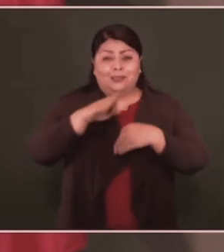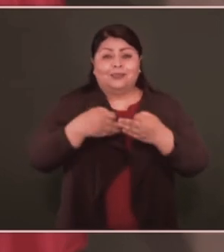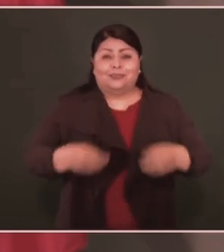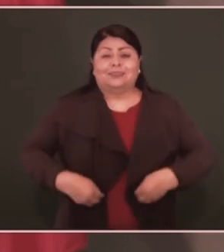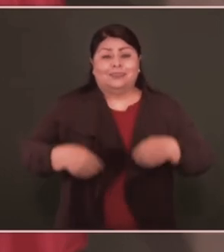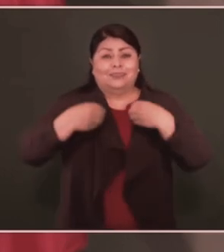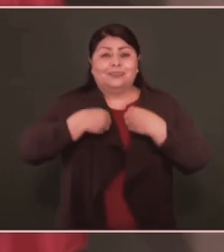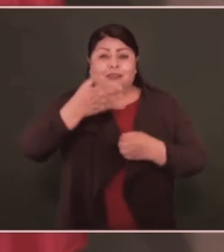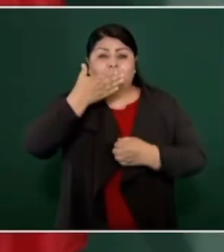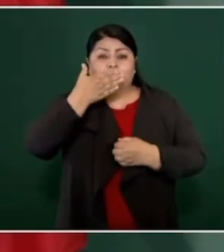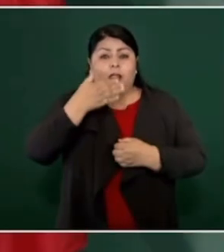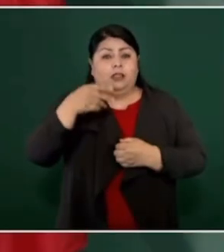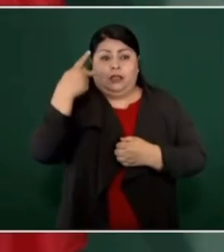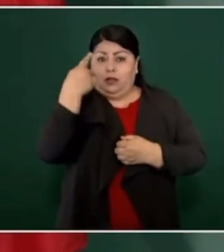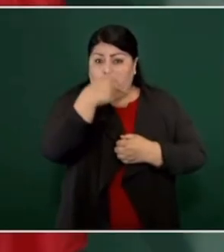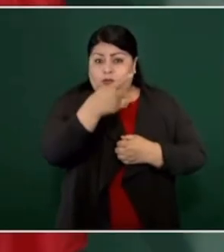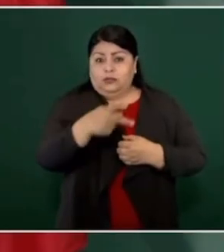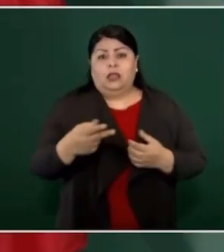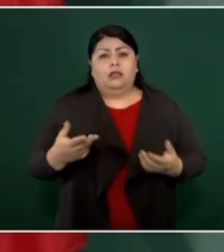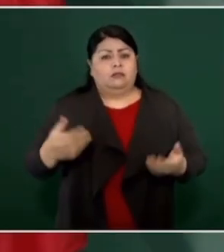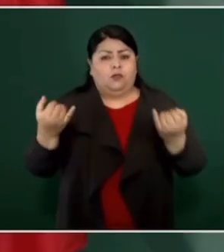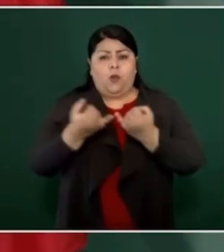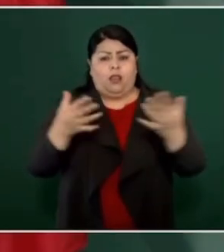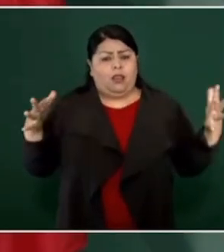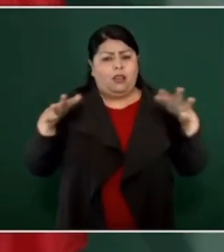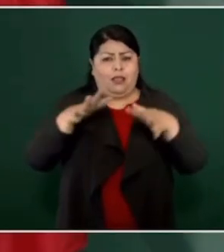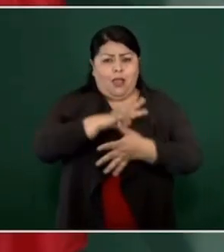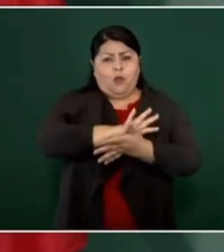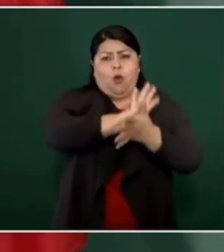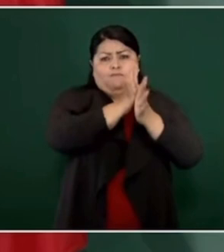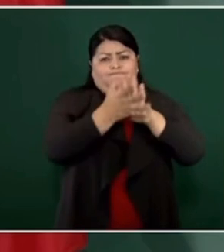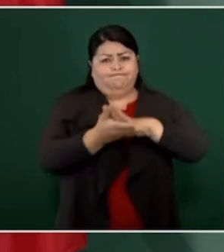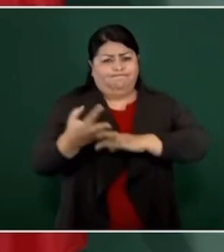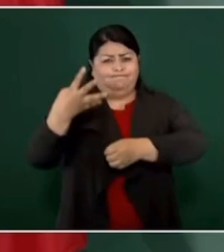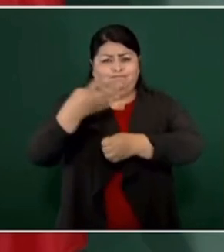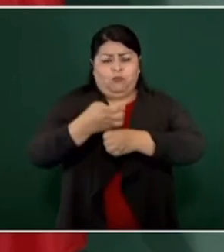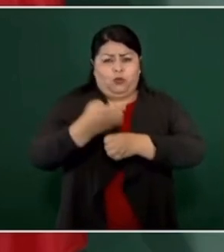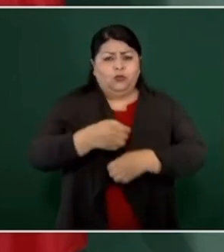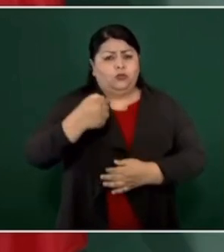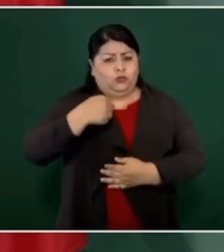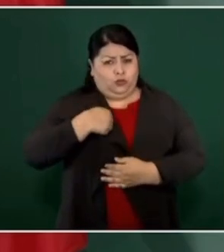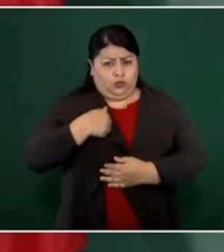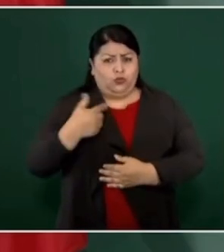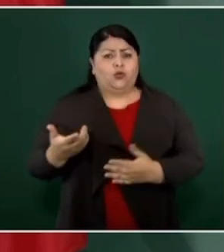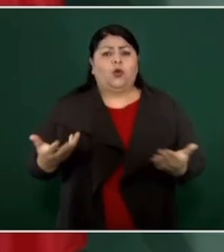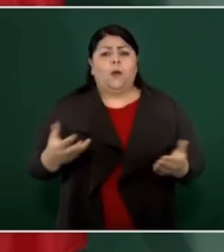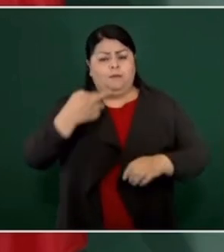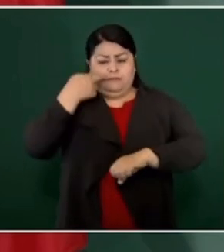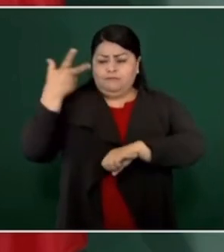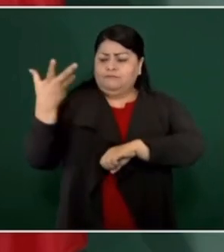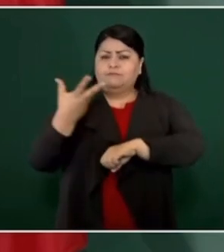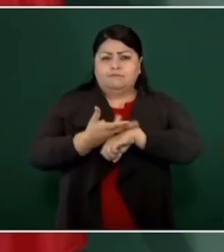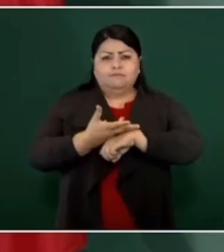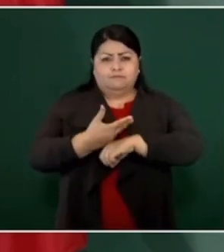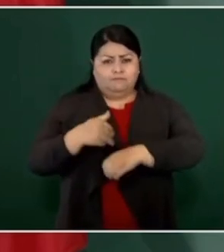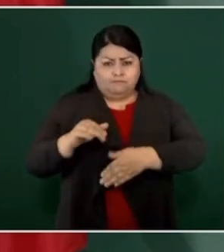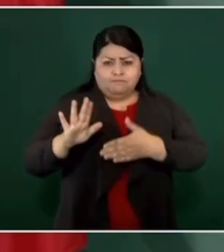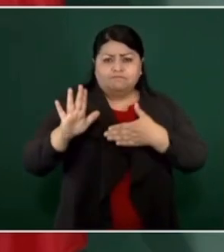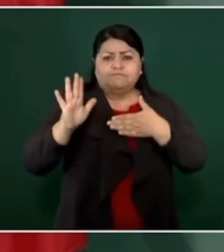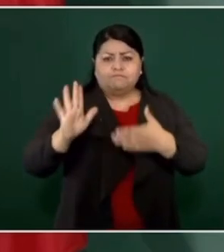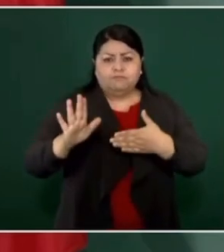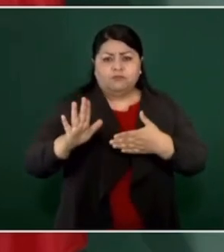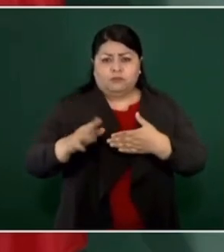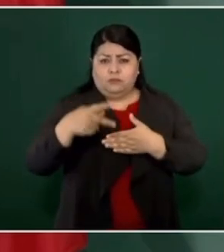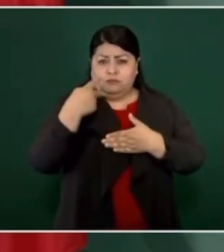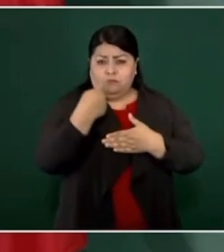la Cuarta Transformación. Mi compromiso de estar a la altura de la responsabilidad que el